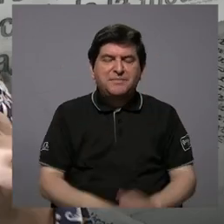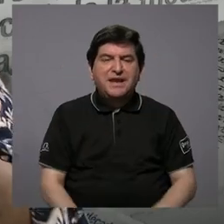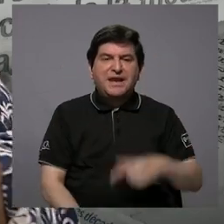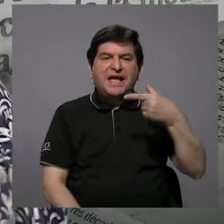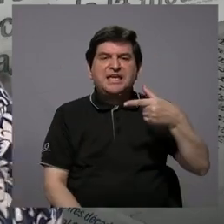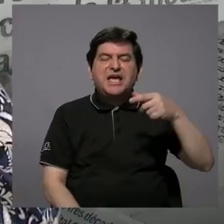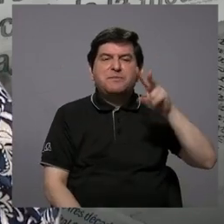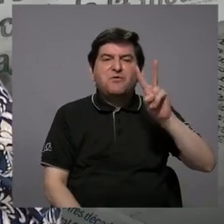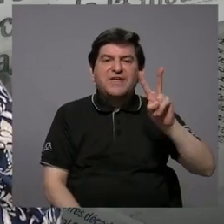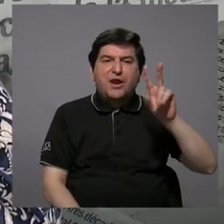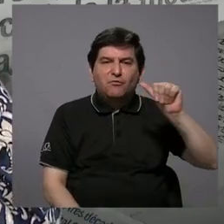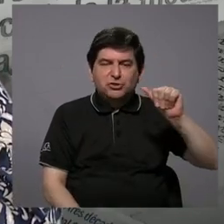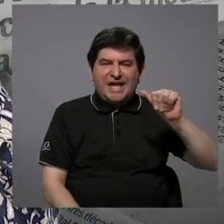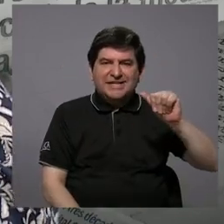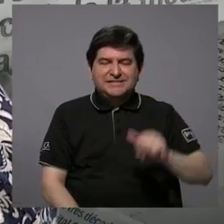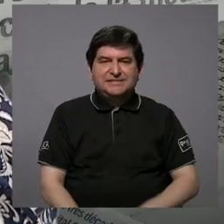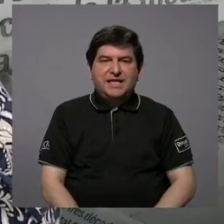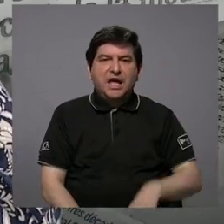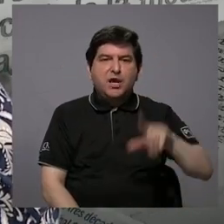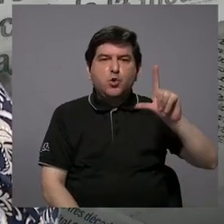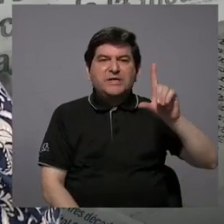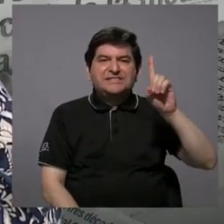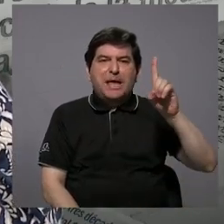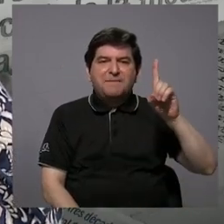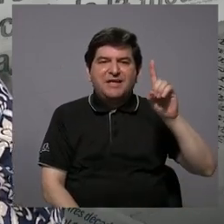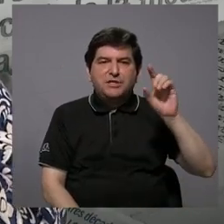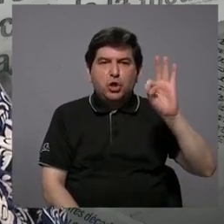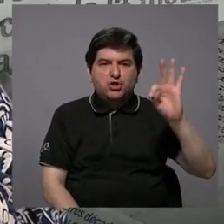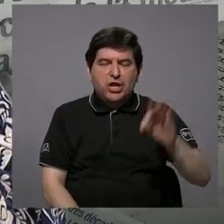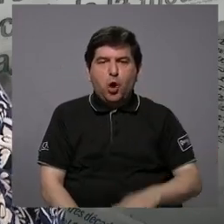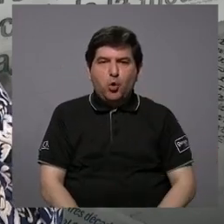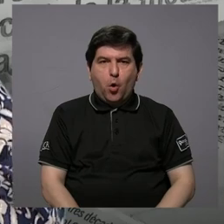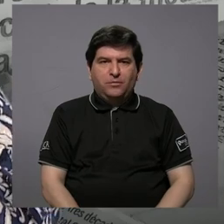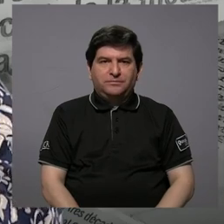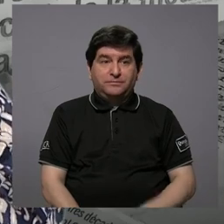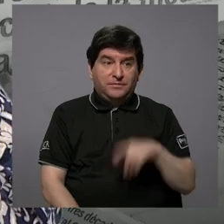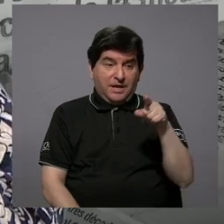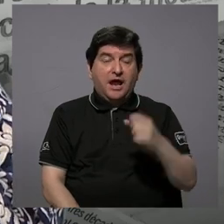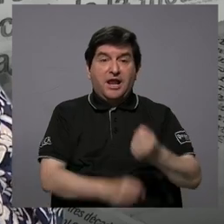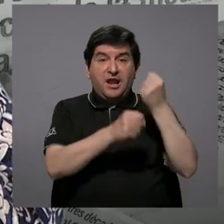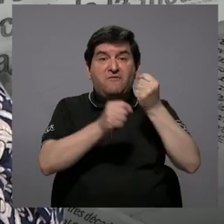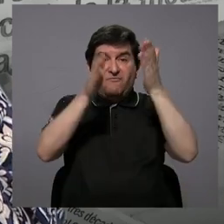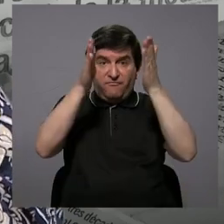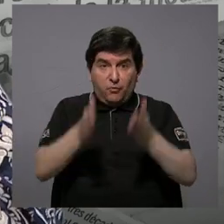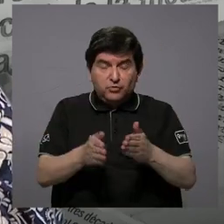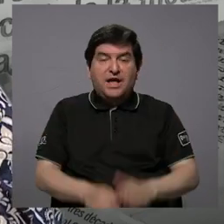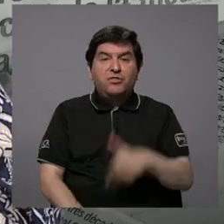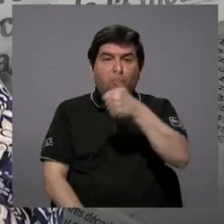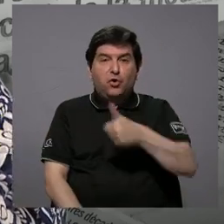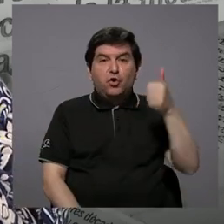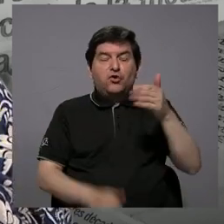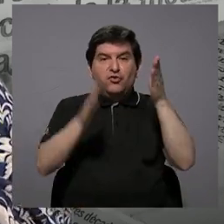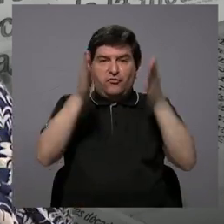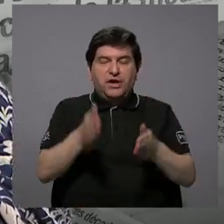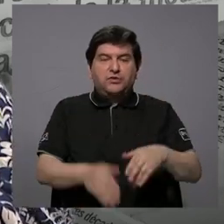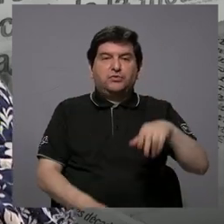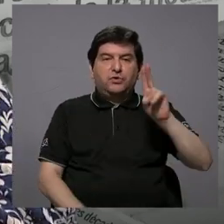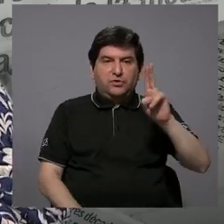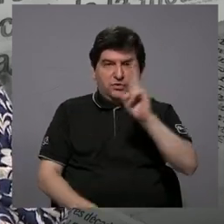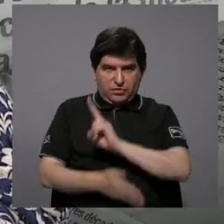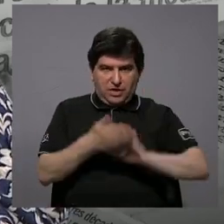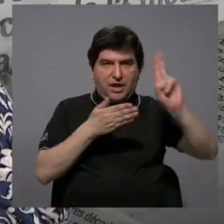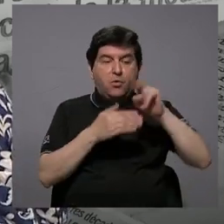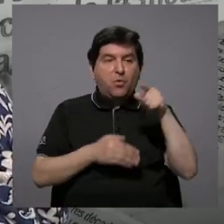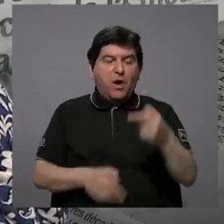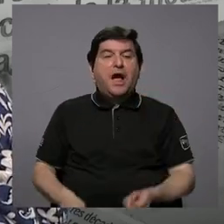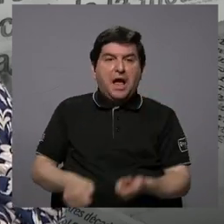Guillermo Villalobos Arce, de Luis Demetrio Tinoco, que había sido el fundador y el rector de la universidad, a él